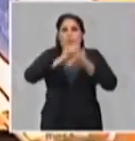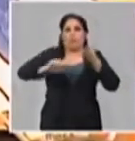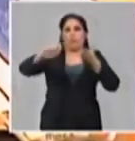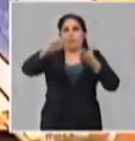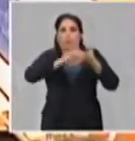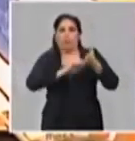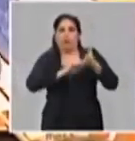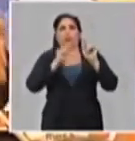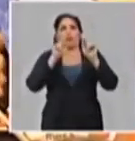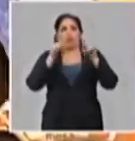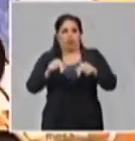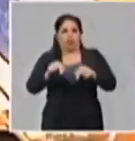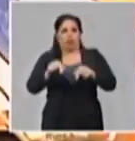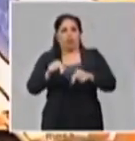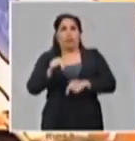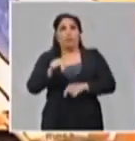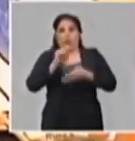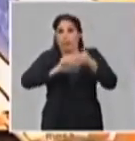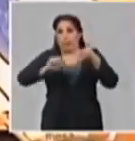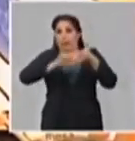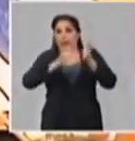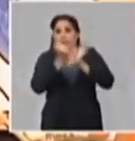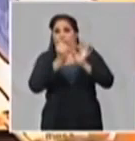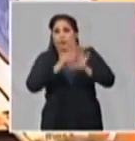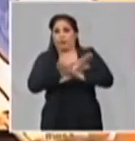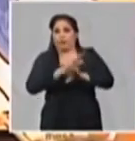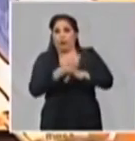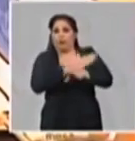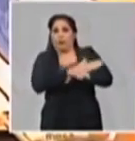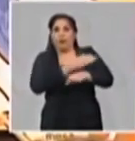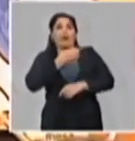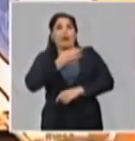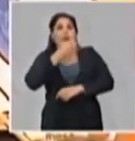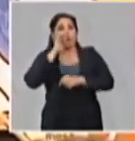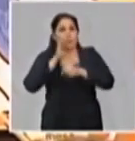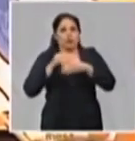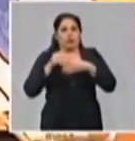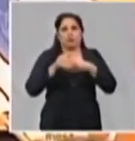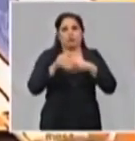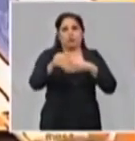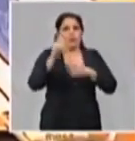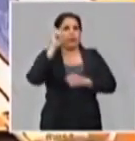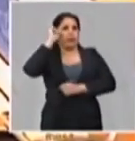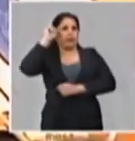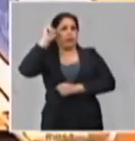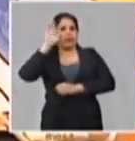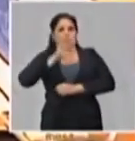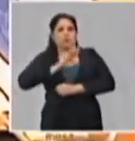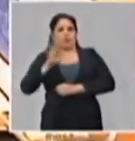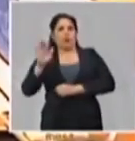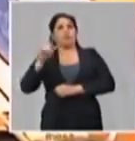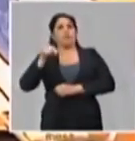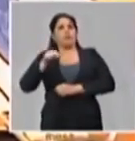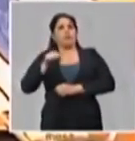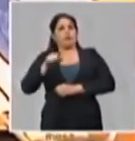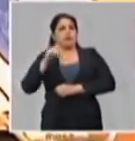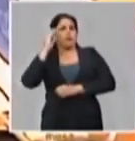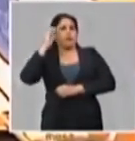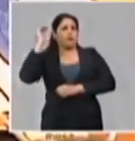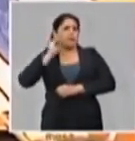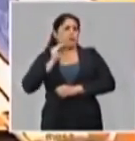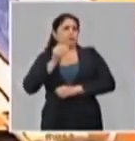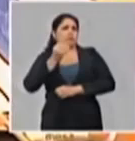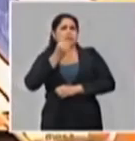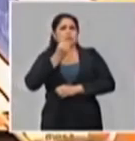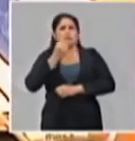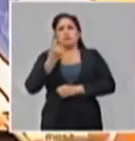existente, es decir, el plan que habíamos aprobado en enero. A partir de todas estas experiencias, se llegó a la conclusión de que se